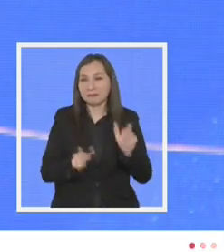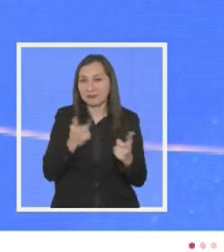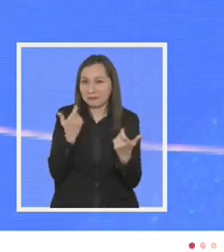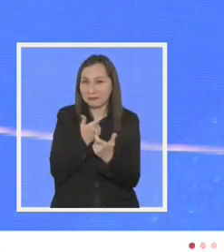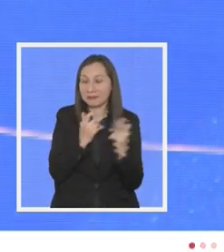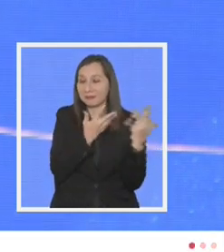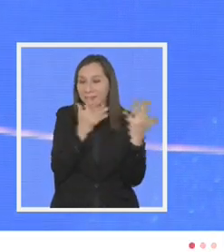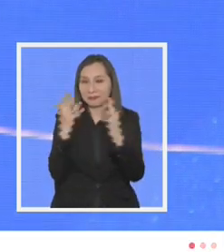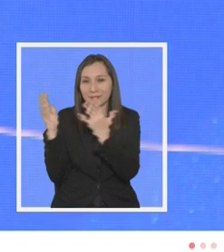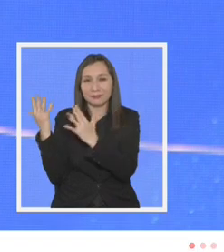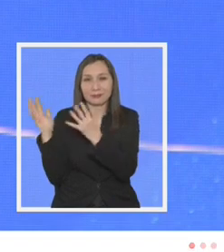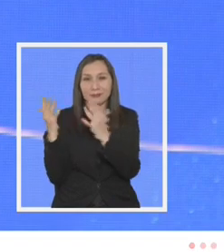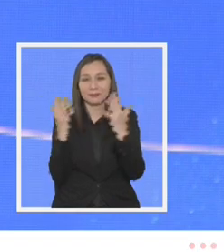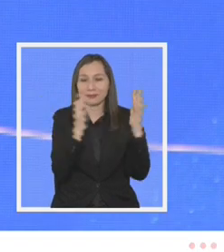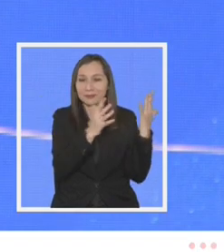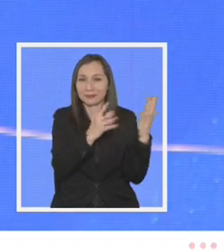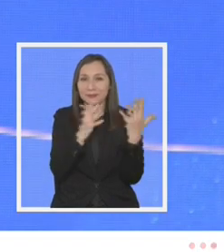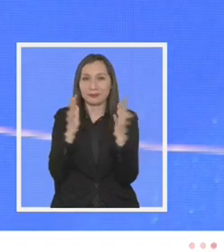ojalá